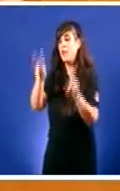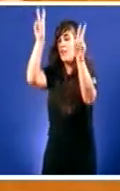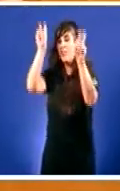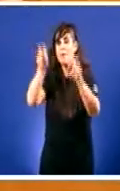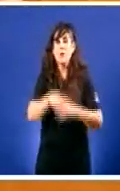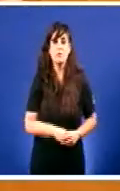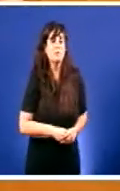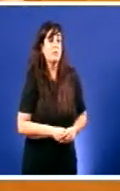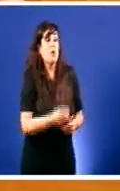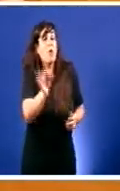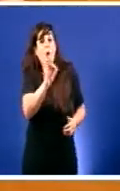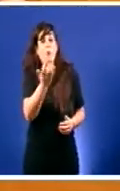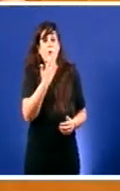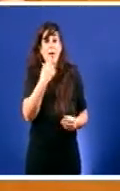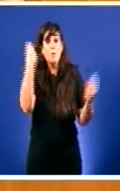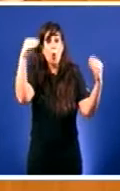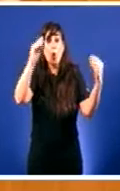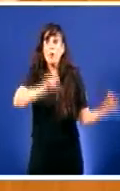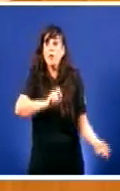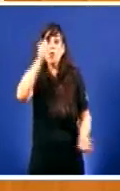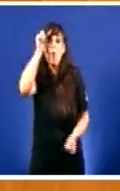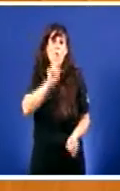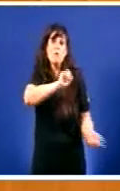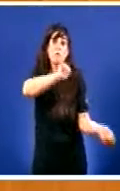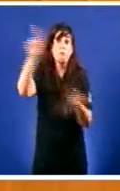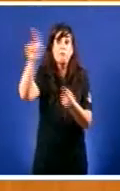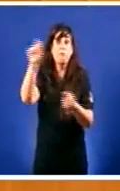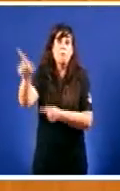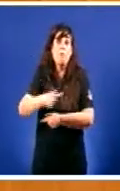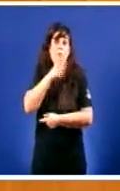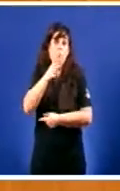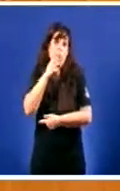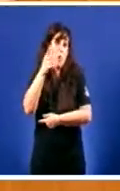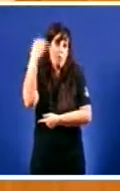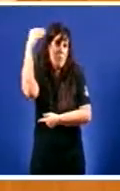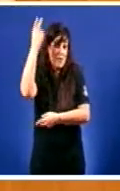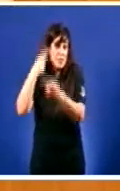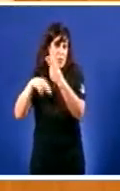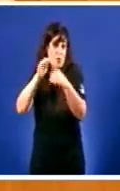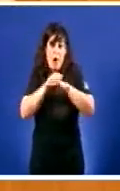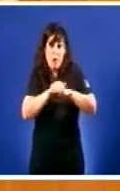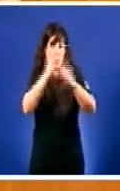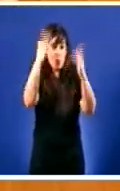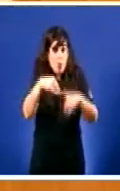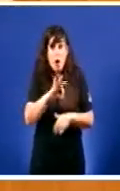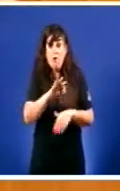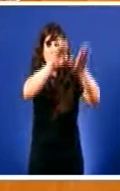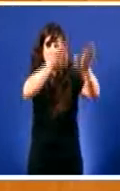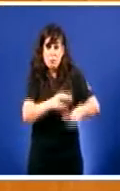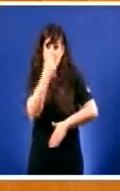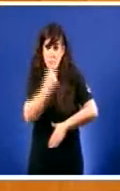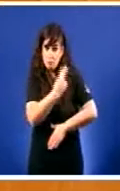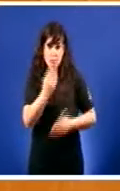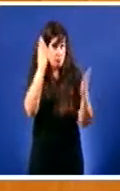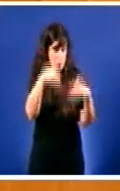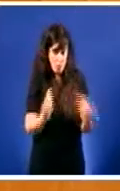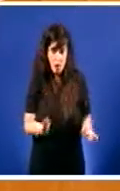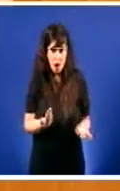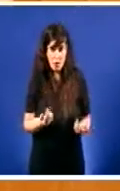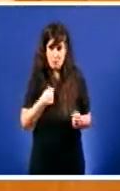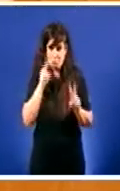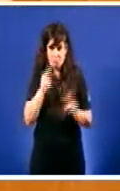cuestión,